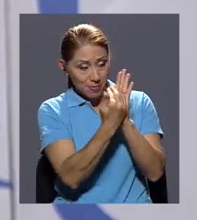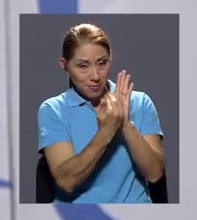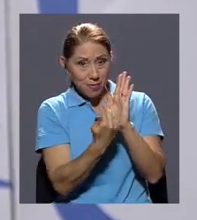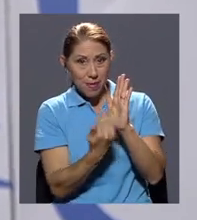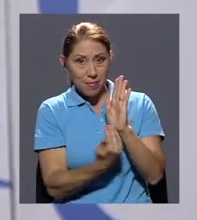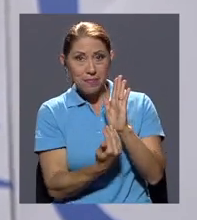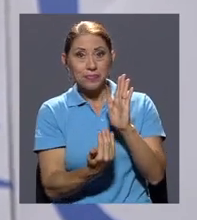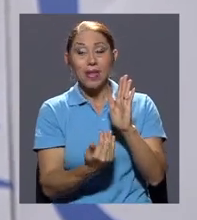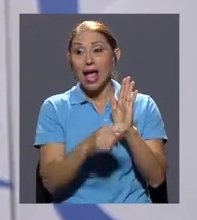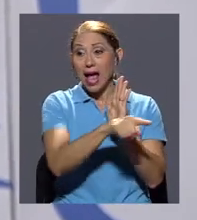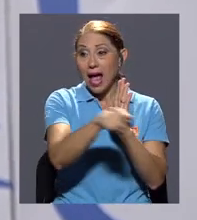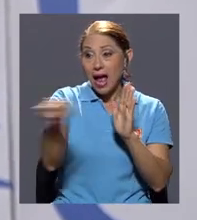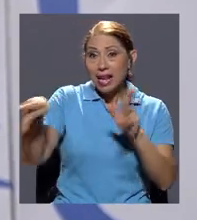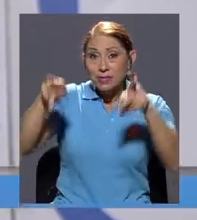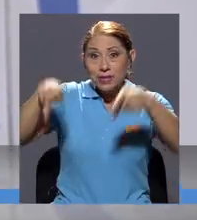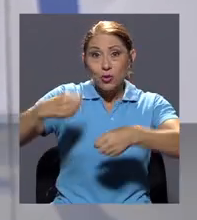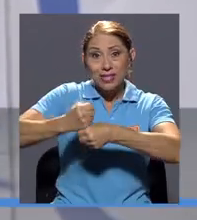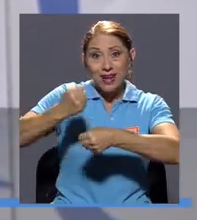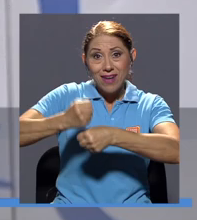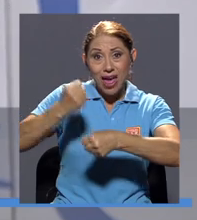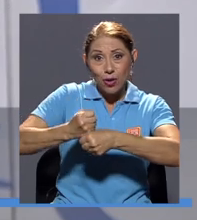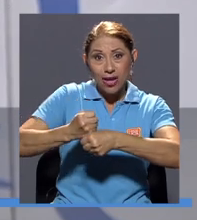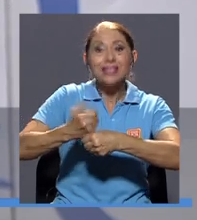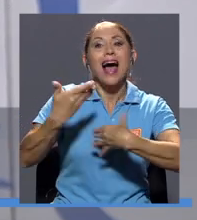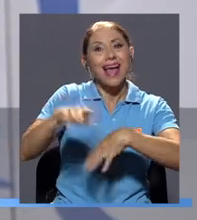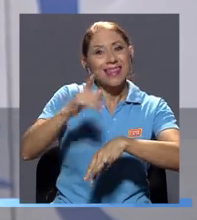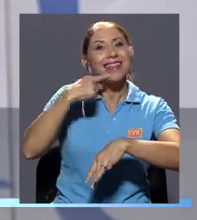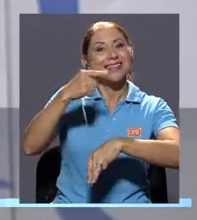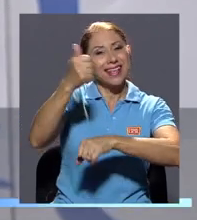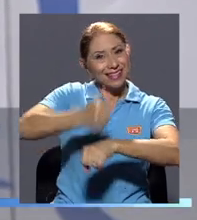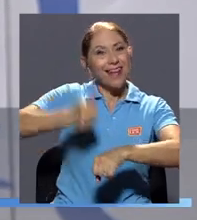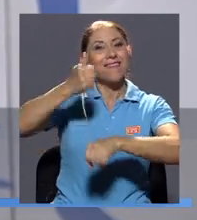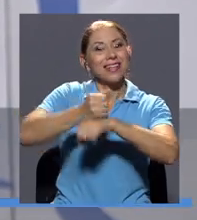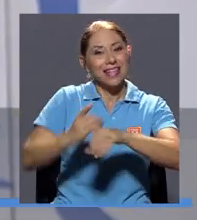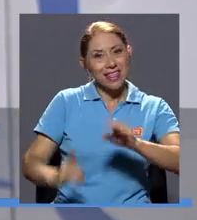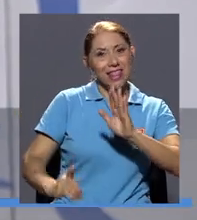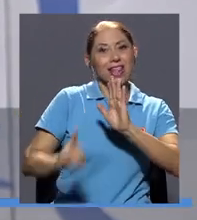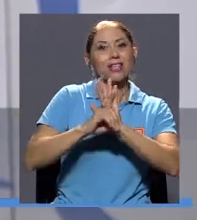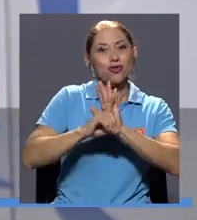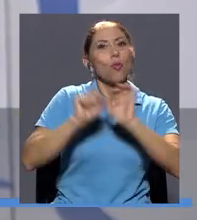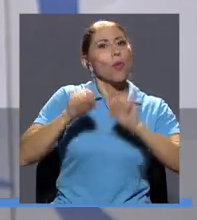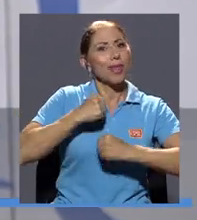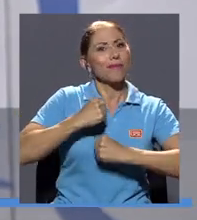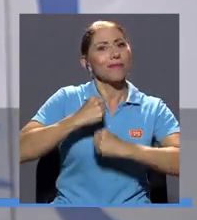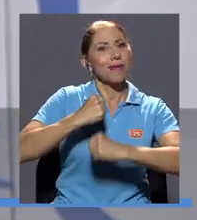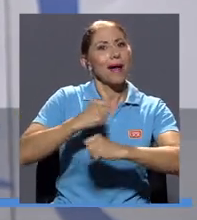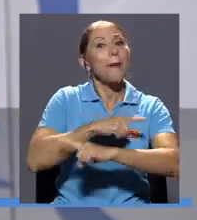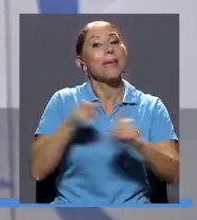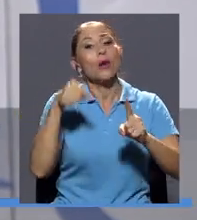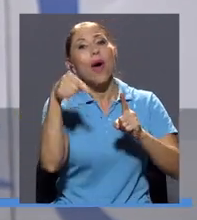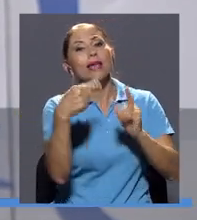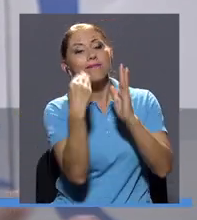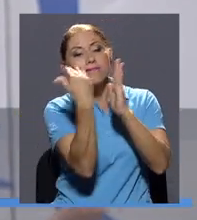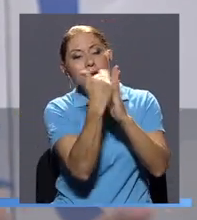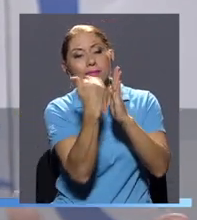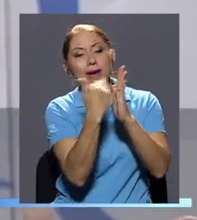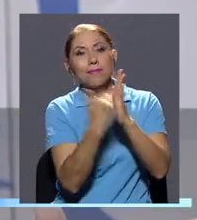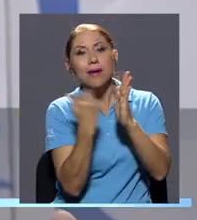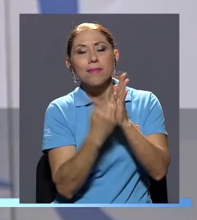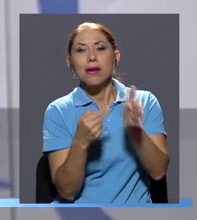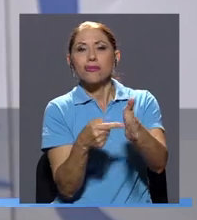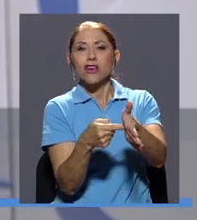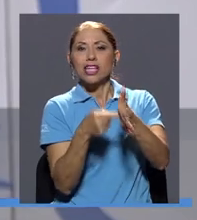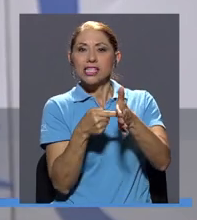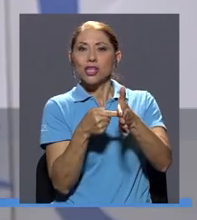las personas trabajadoras, pero establece los mecanismos, los requisitos que deben cumplir para hacer un uso